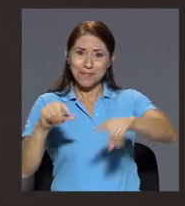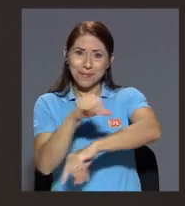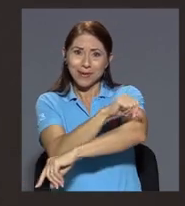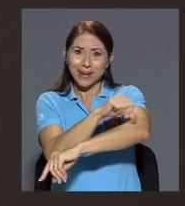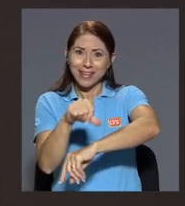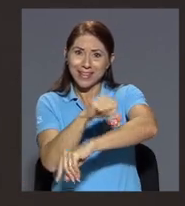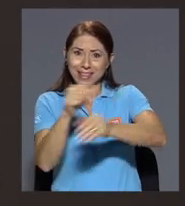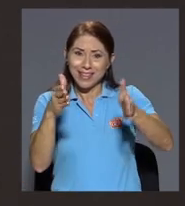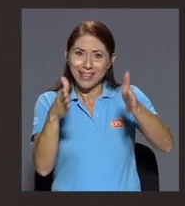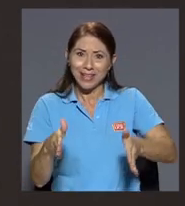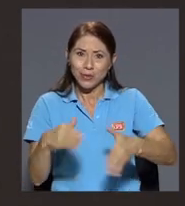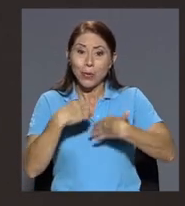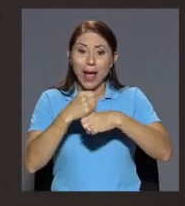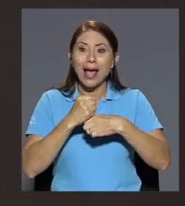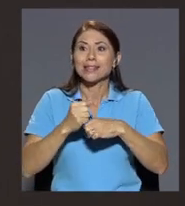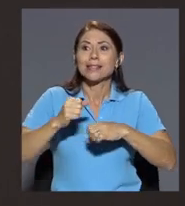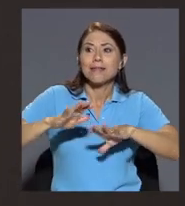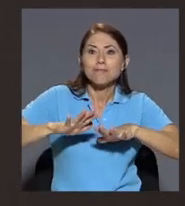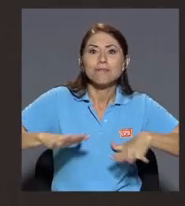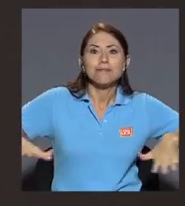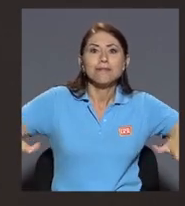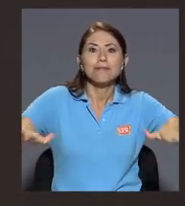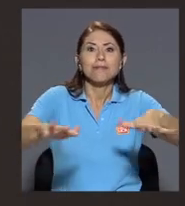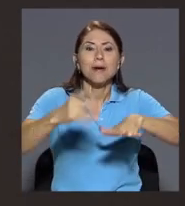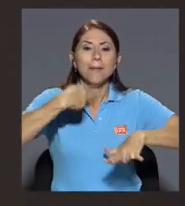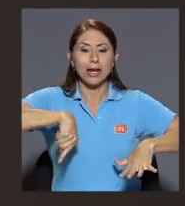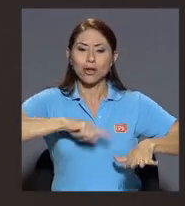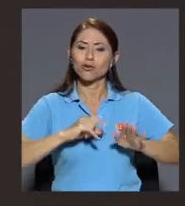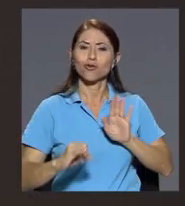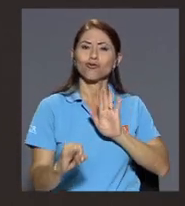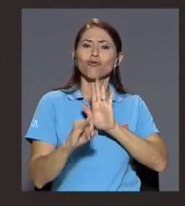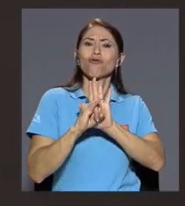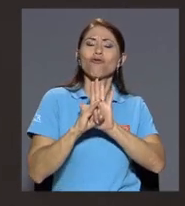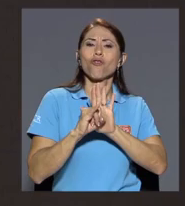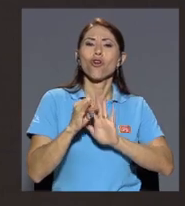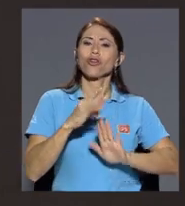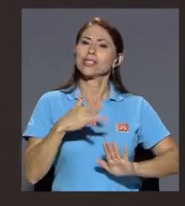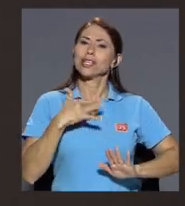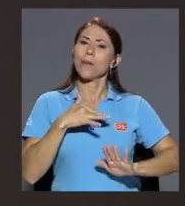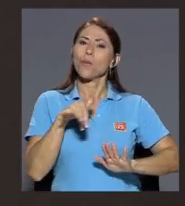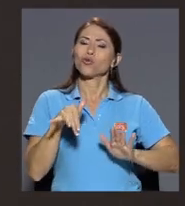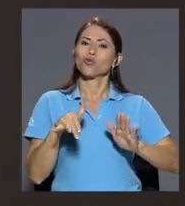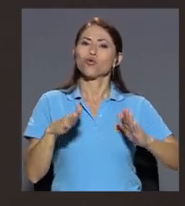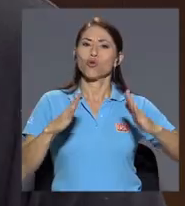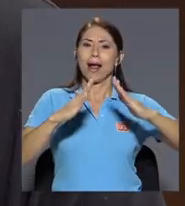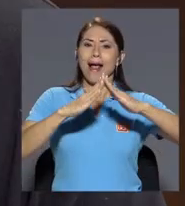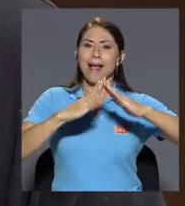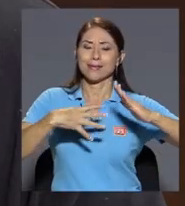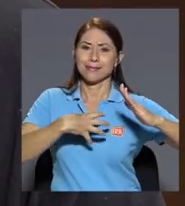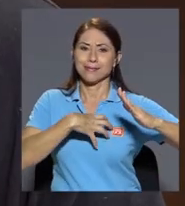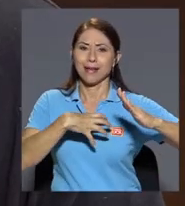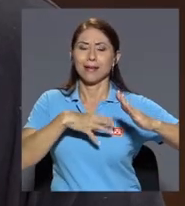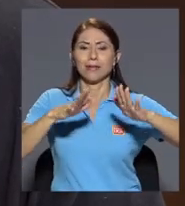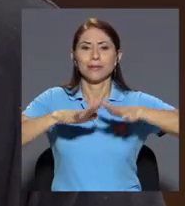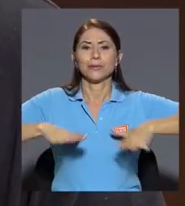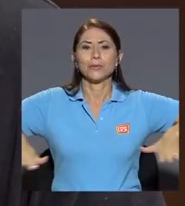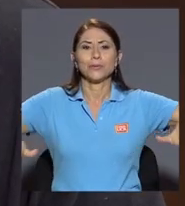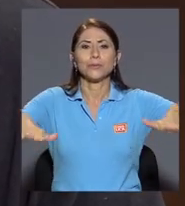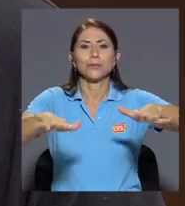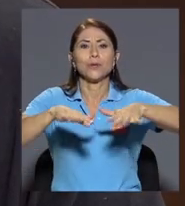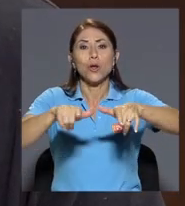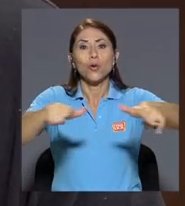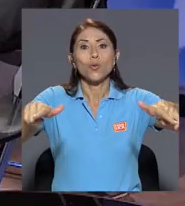espacios para que nosotros los consideremos nuestra casa nuestro espacio nuestro lugar común y es en ese sentido